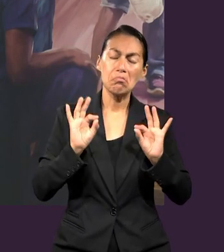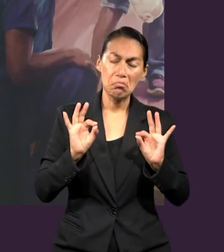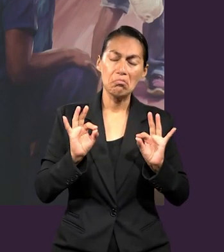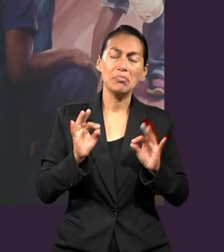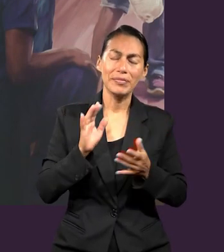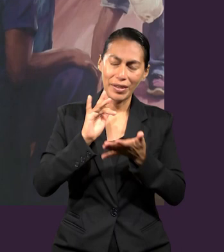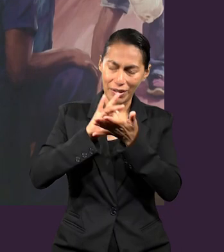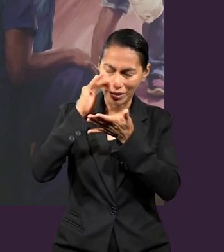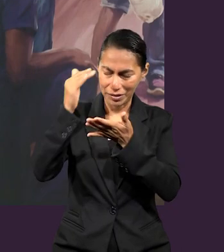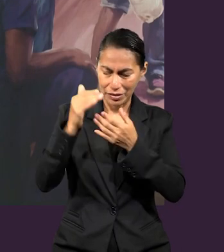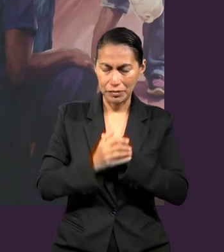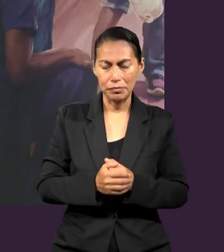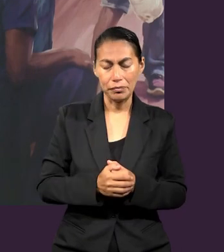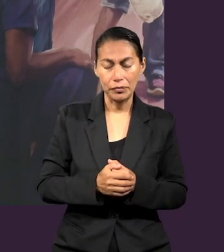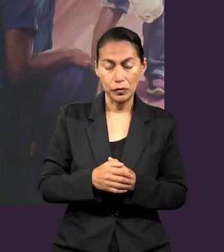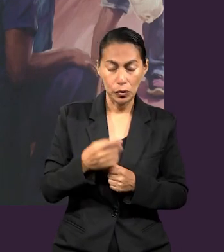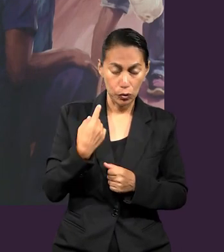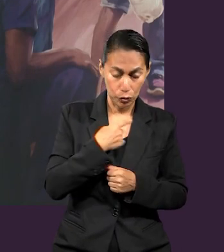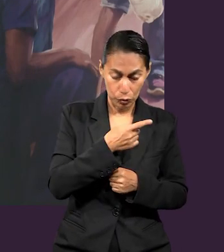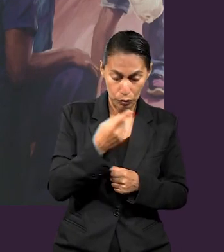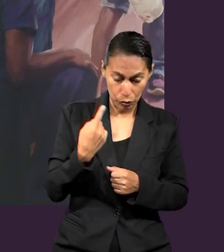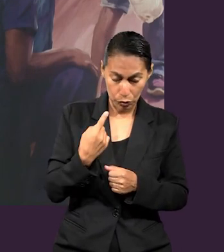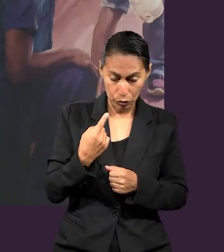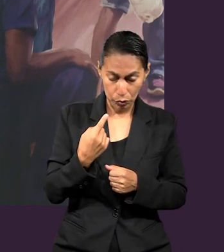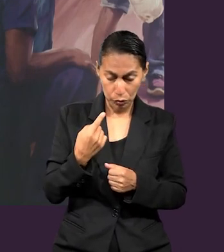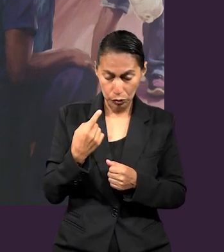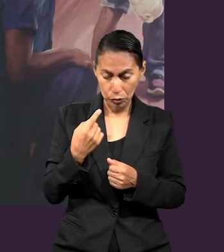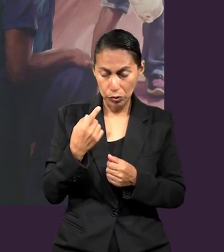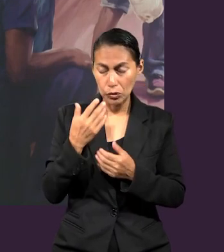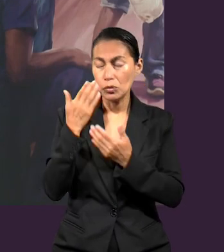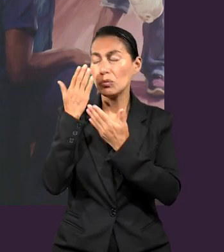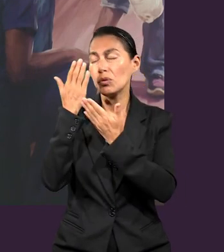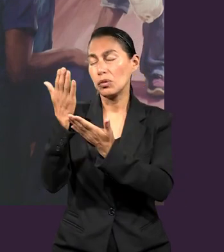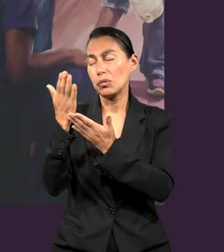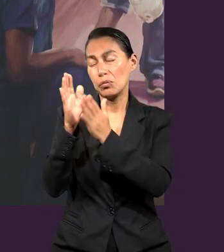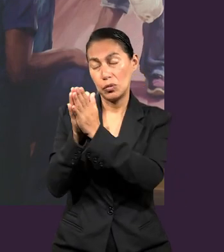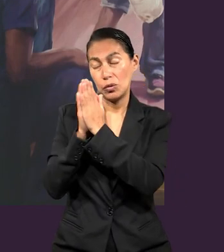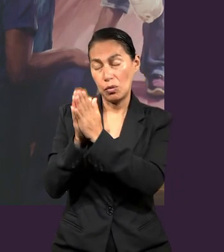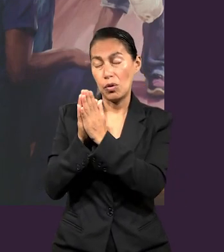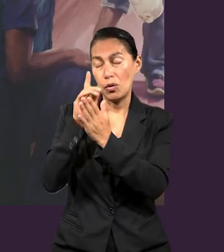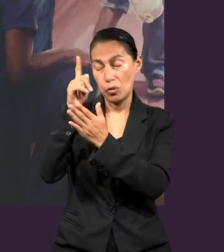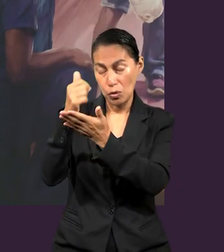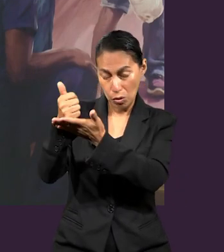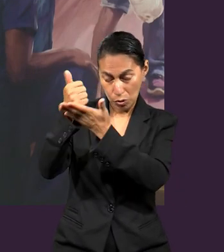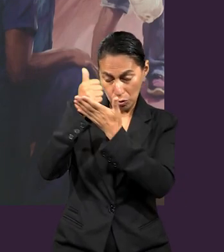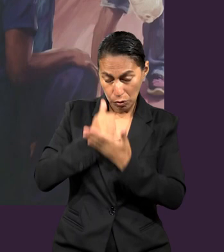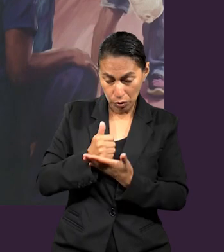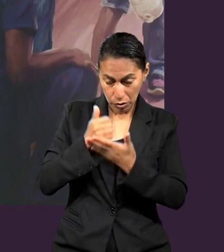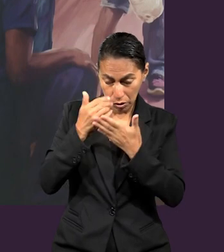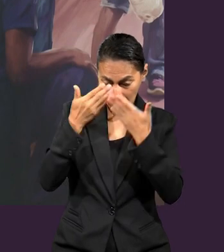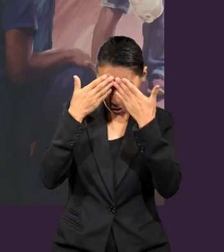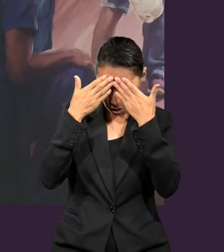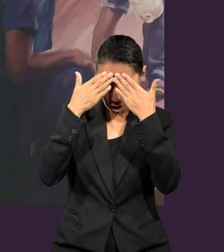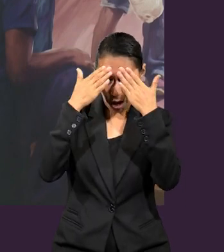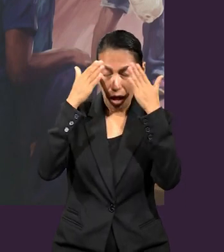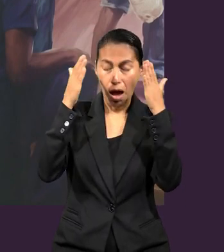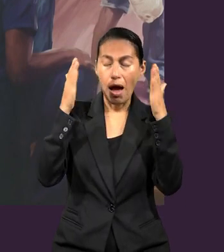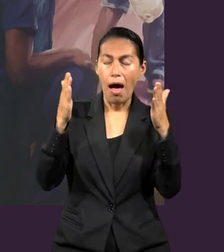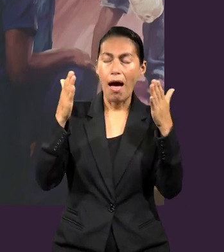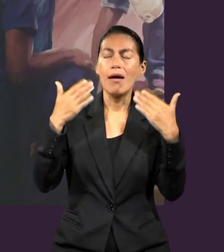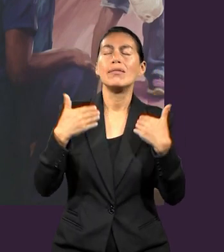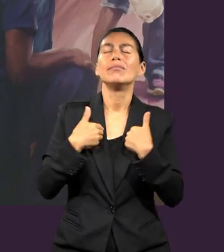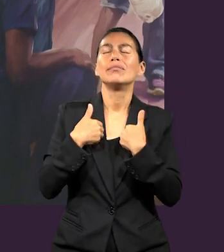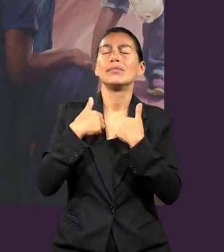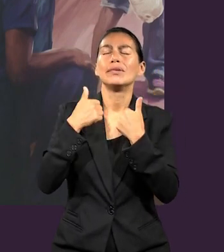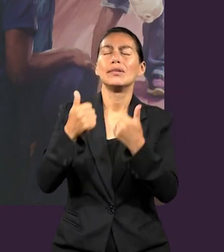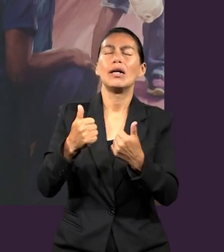Pero, Señor, no podríamos hacerlo sin antes pedirte que tú nos ayudes, que nos das el entendimiento para